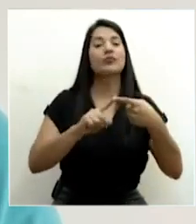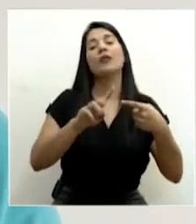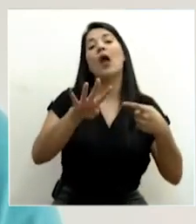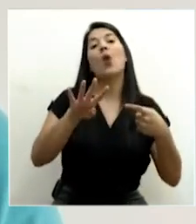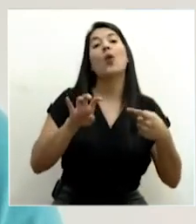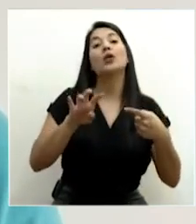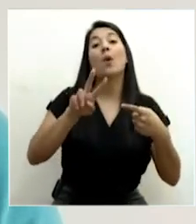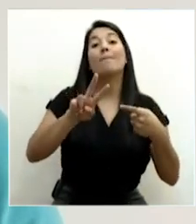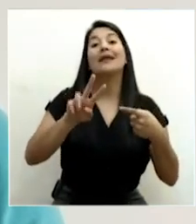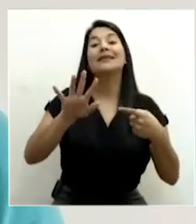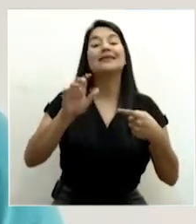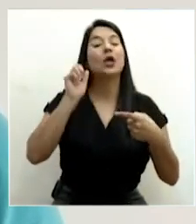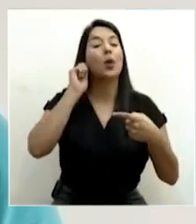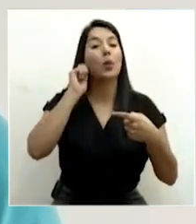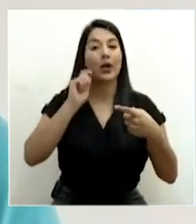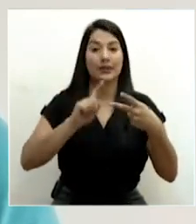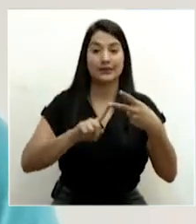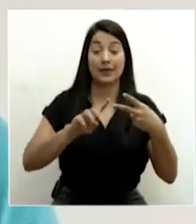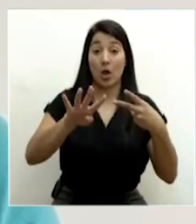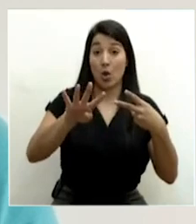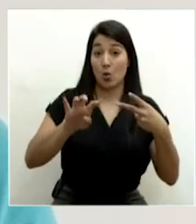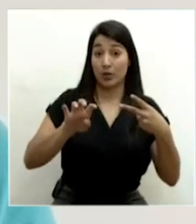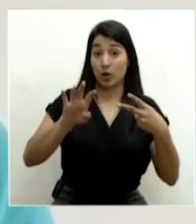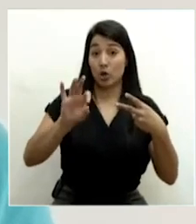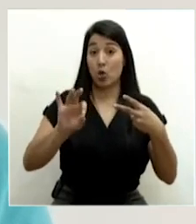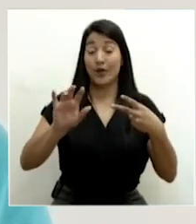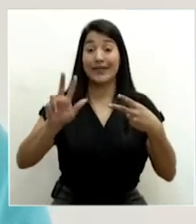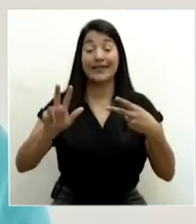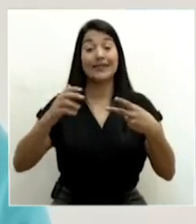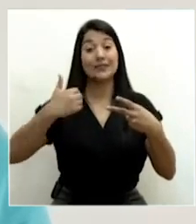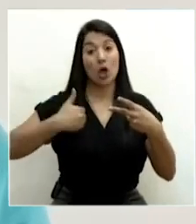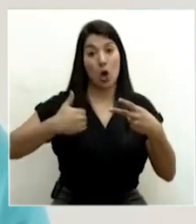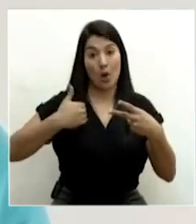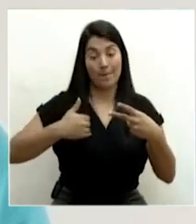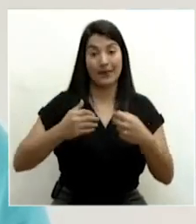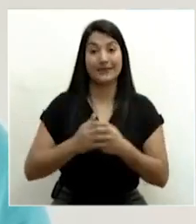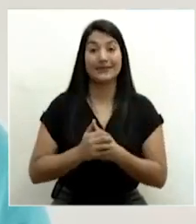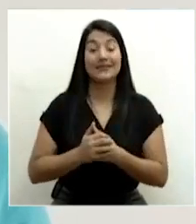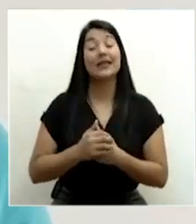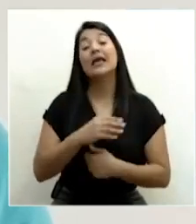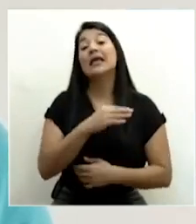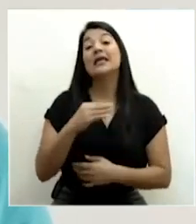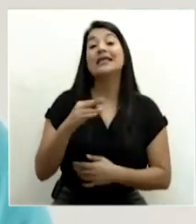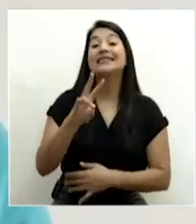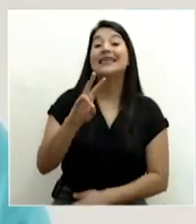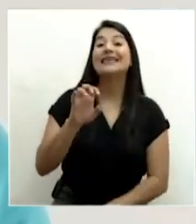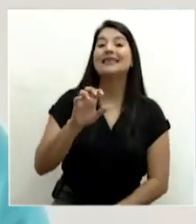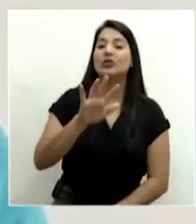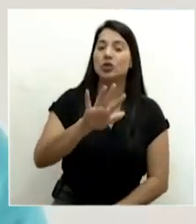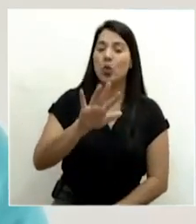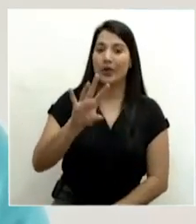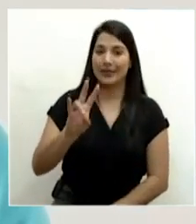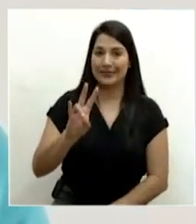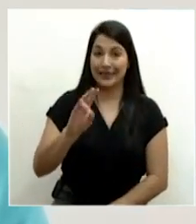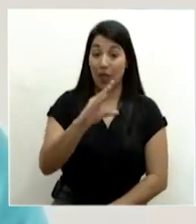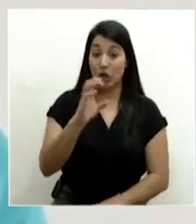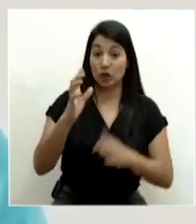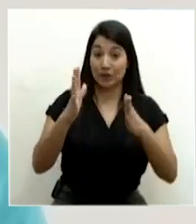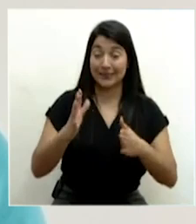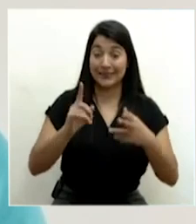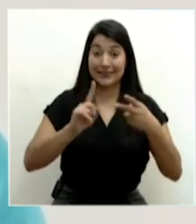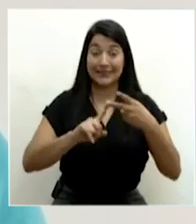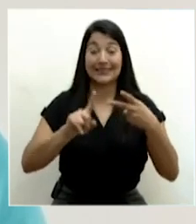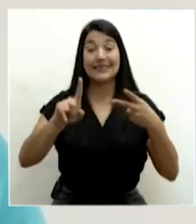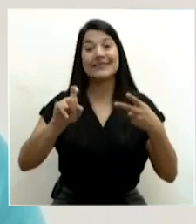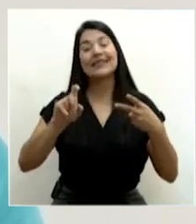Se trata de 425 mujeres y 493 hombres, de los cuales 757 son